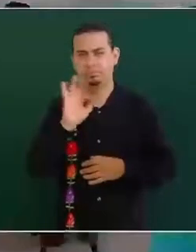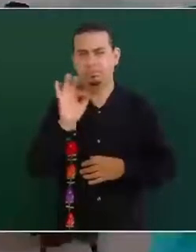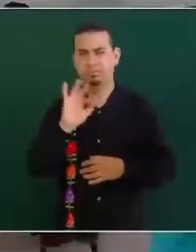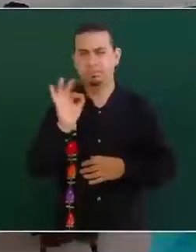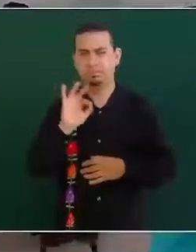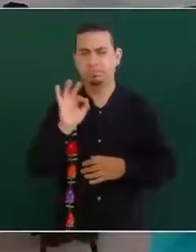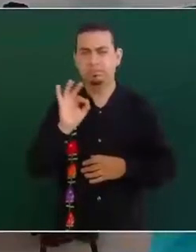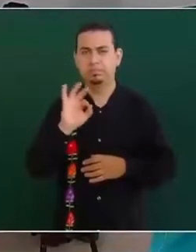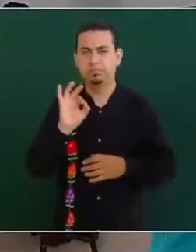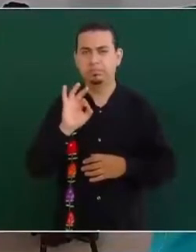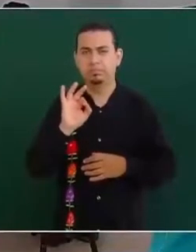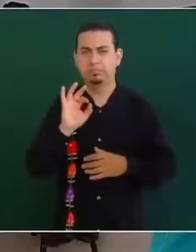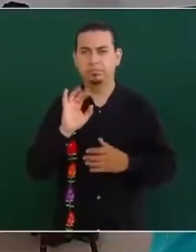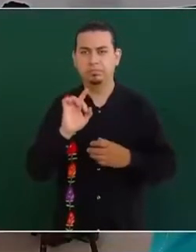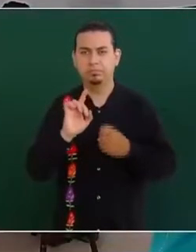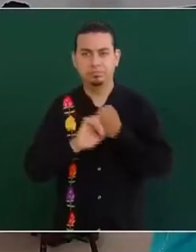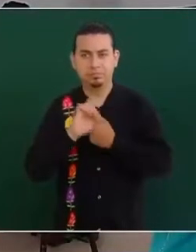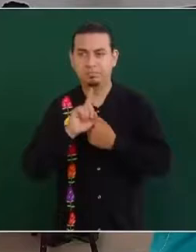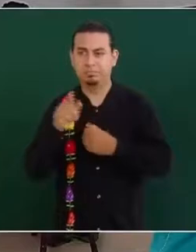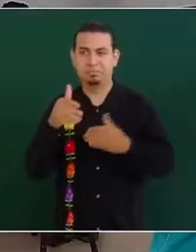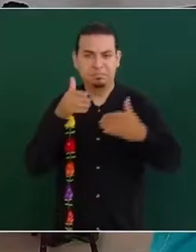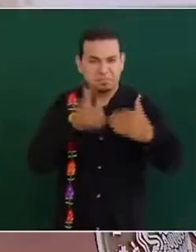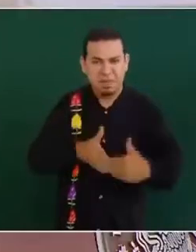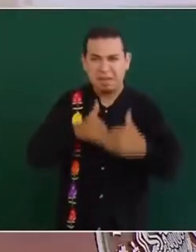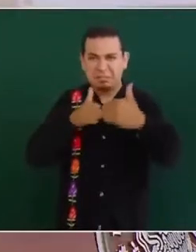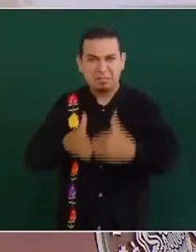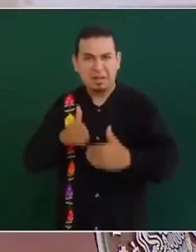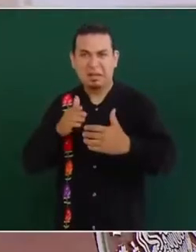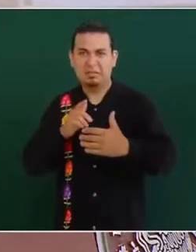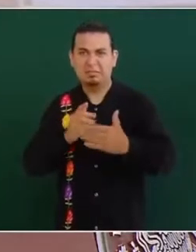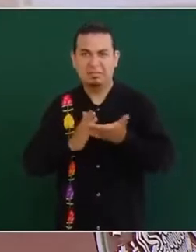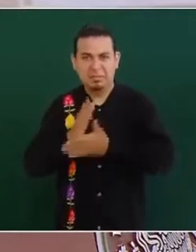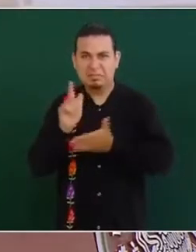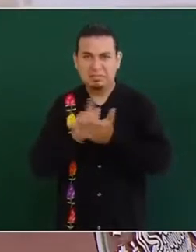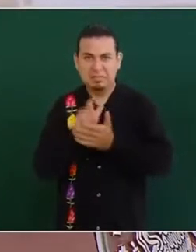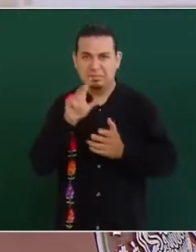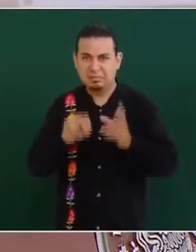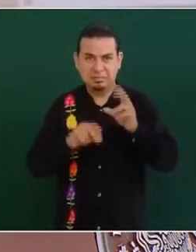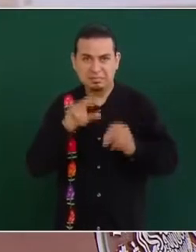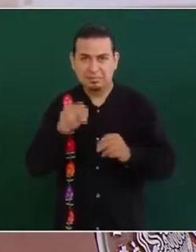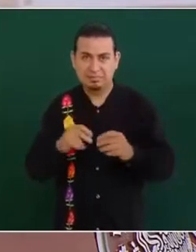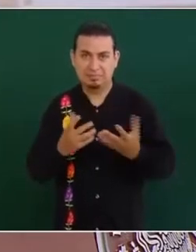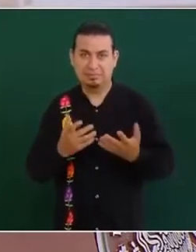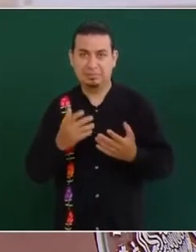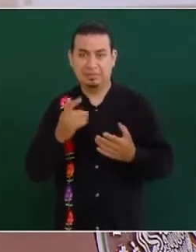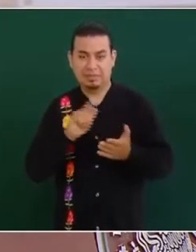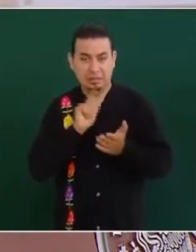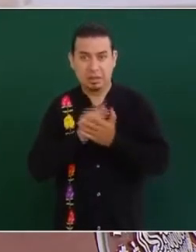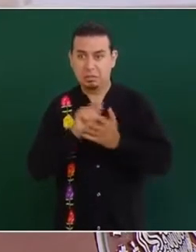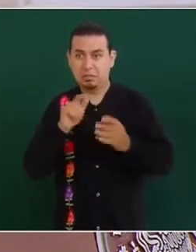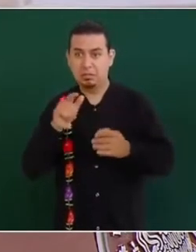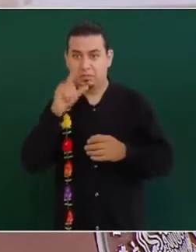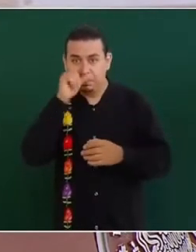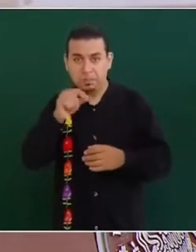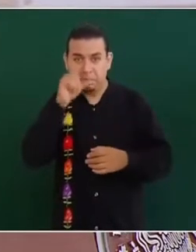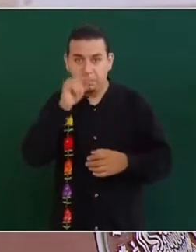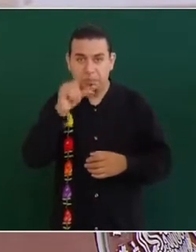las iniciativas de reforma,